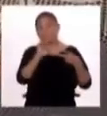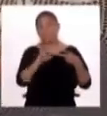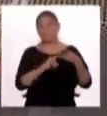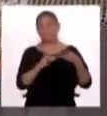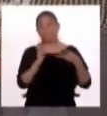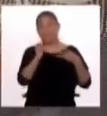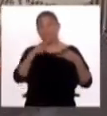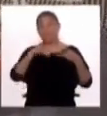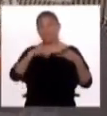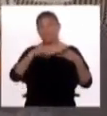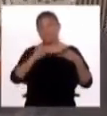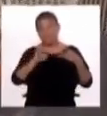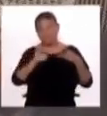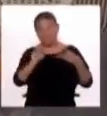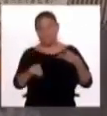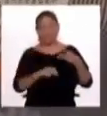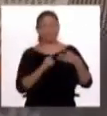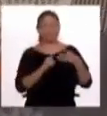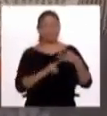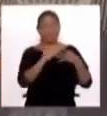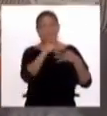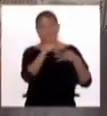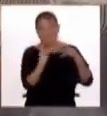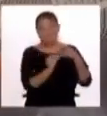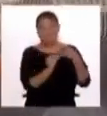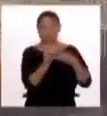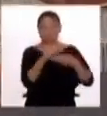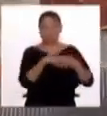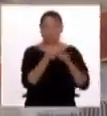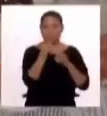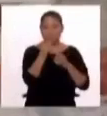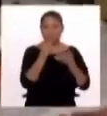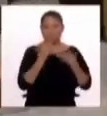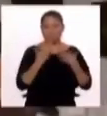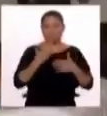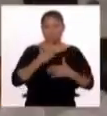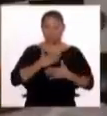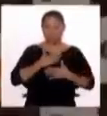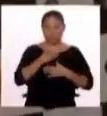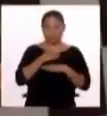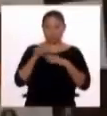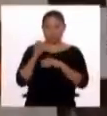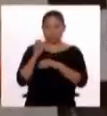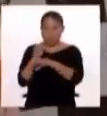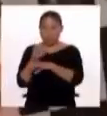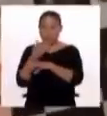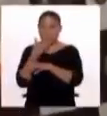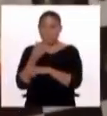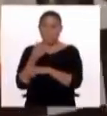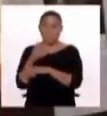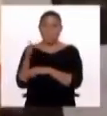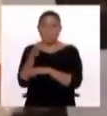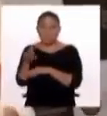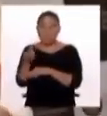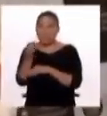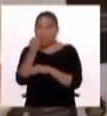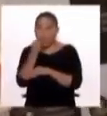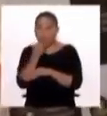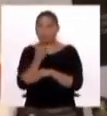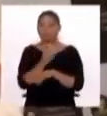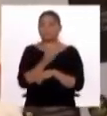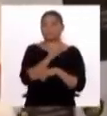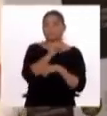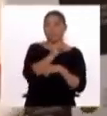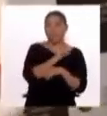Se puede incluir también en la alimentación diaria. Lo que recomendamos los nutricionistas es consumir pescado tres veces por semana, por lo menos como mínimo,